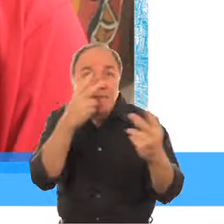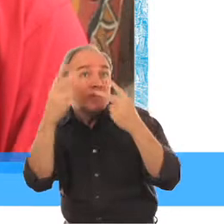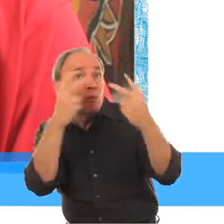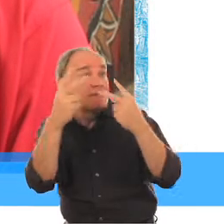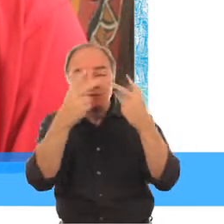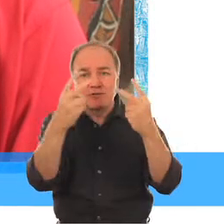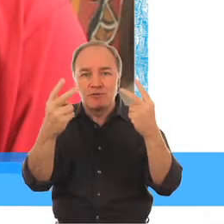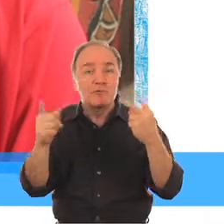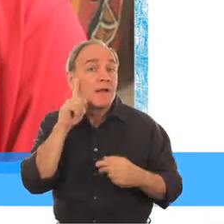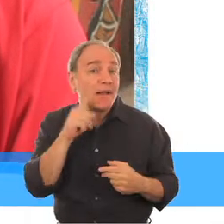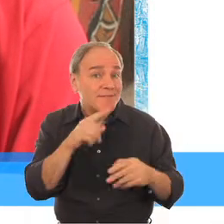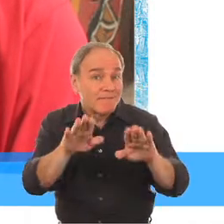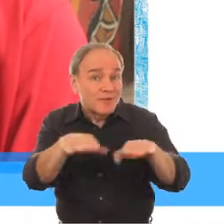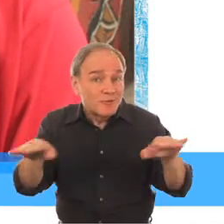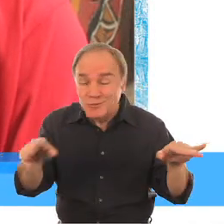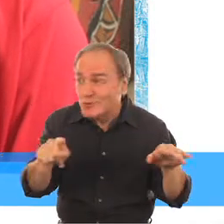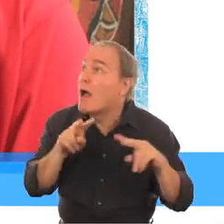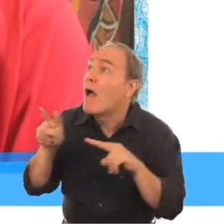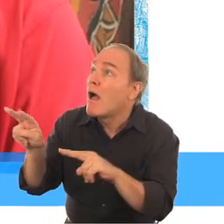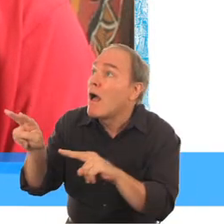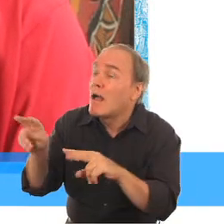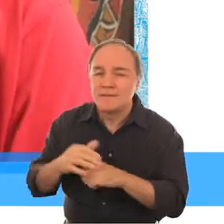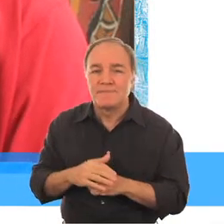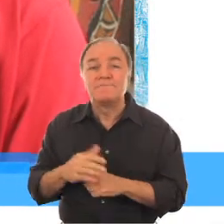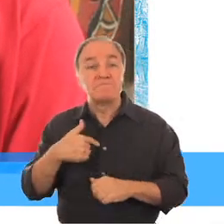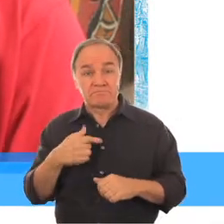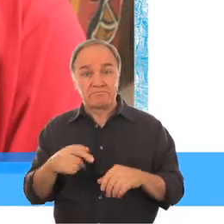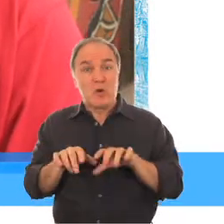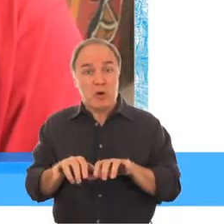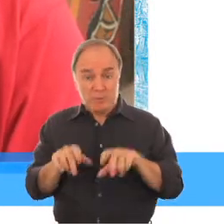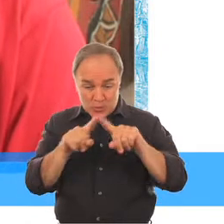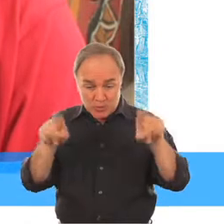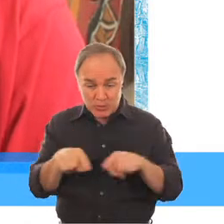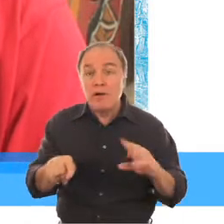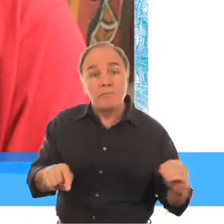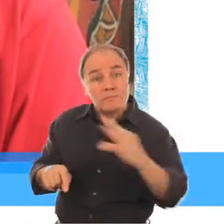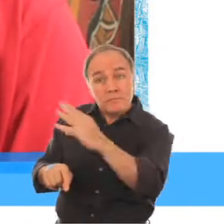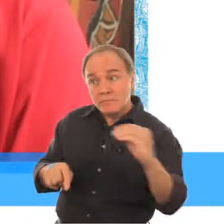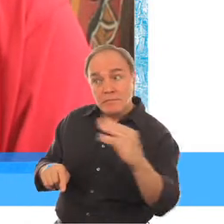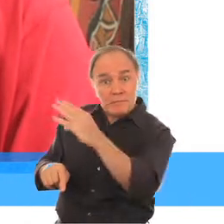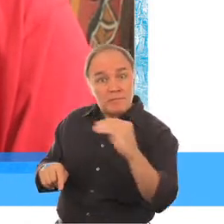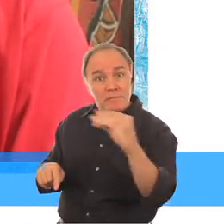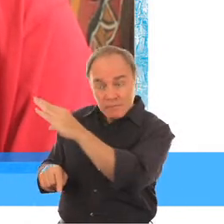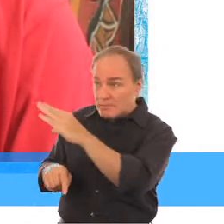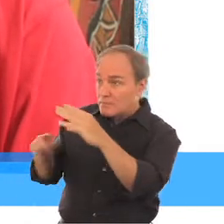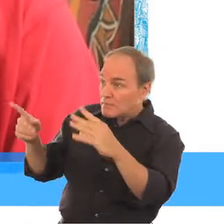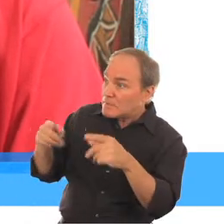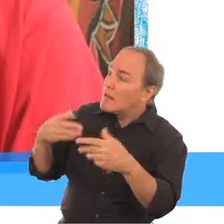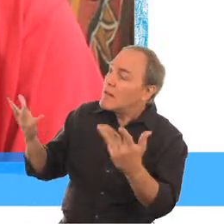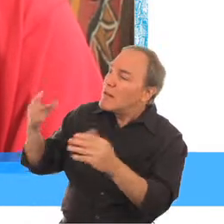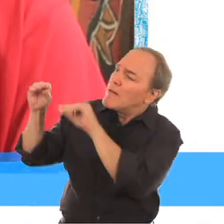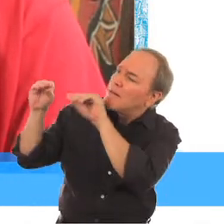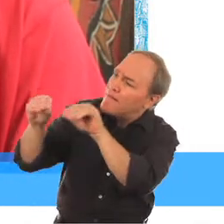de mis estudiantes sordos Uso una computadora y diapositivas y reproduzco el contenido de cada clase en película y